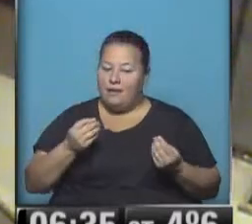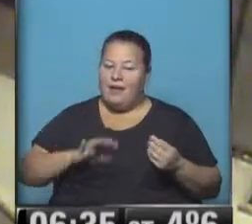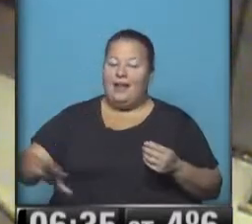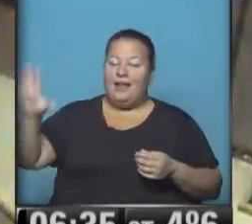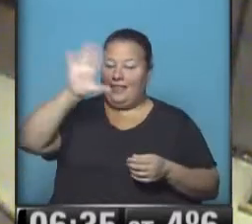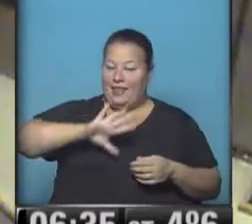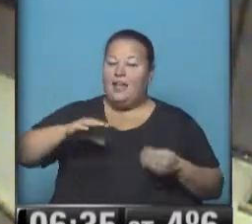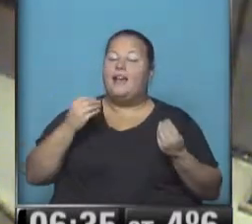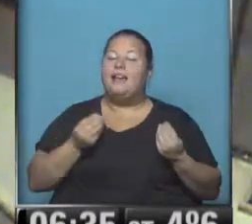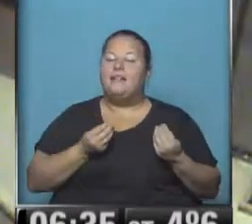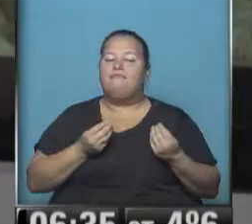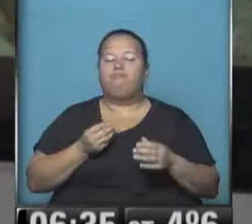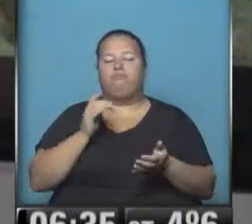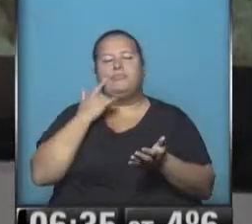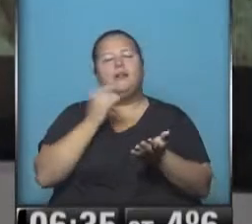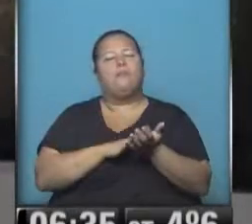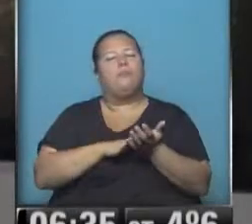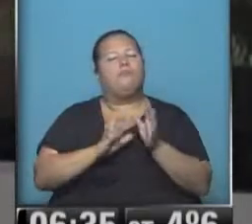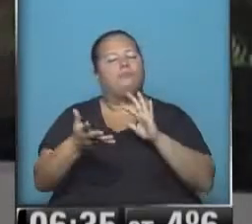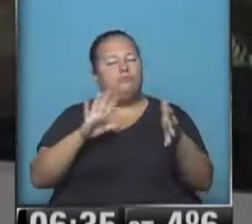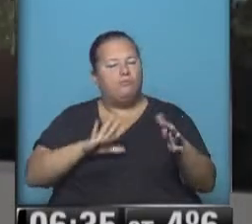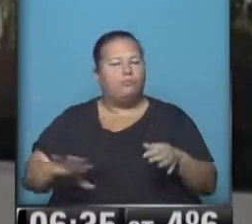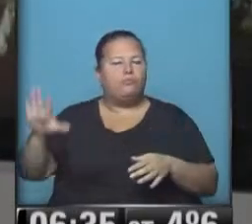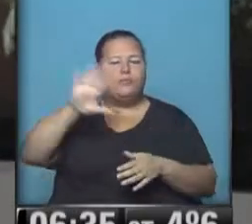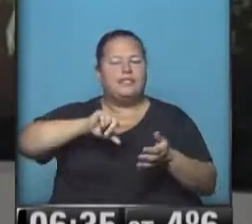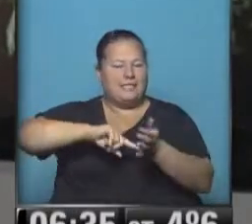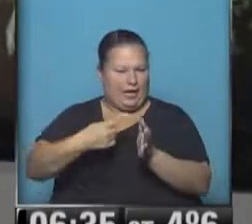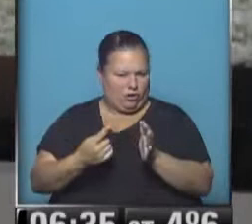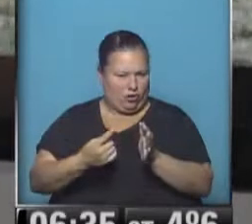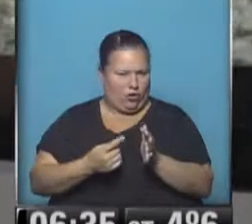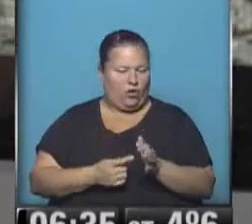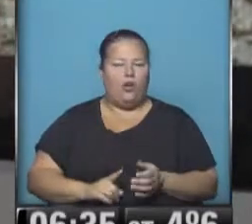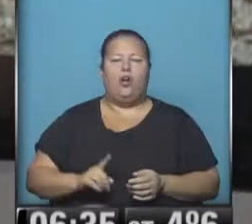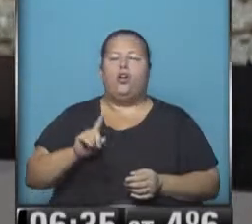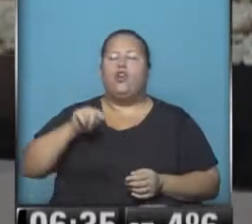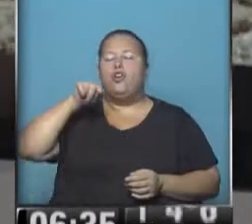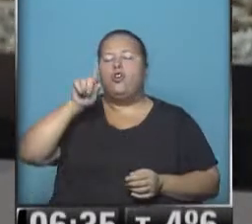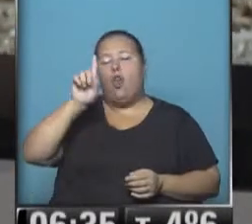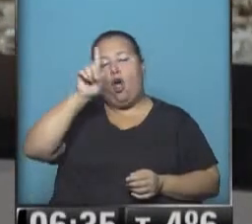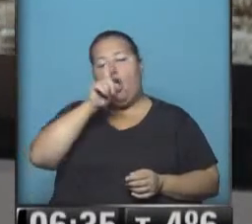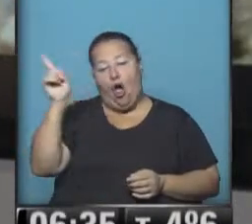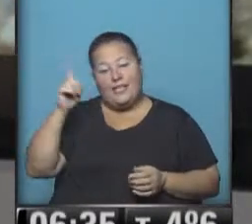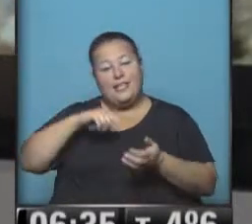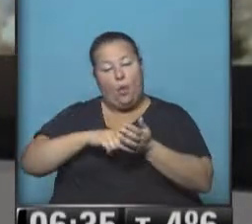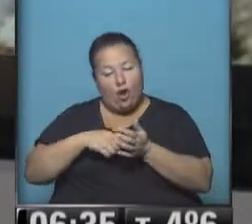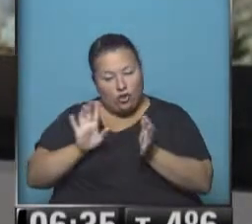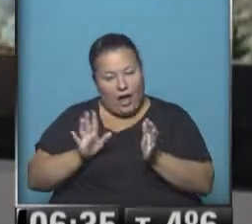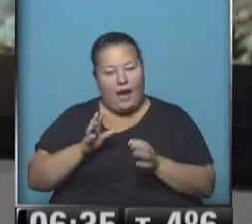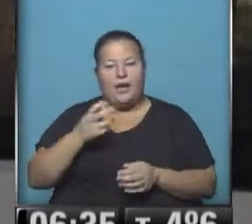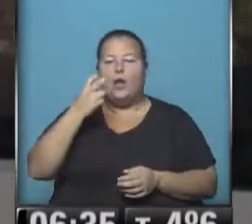área continental, se registran dentro de la zona central, en el noroeste de la provincia de Buenos Aires,